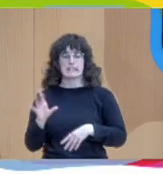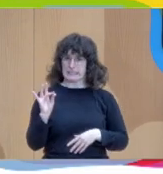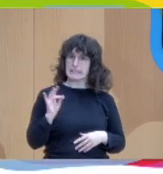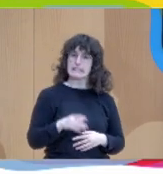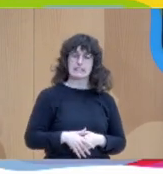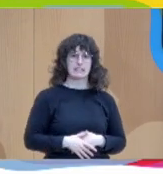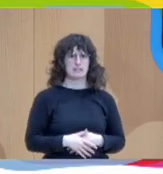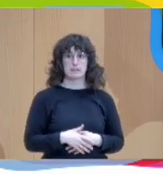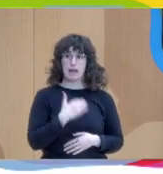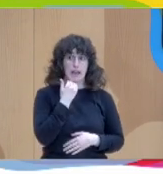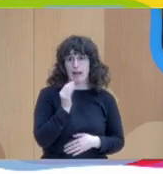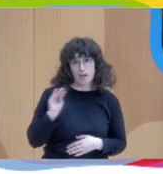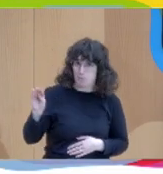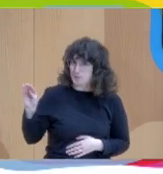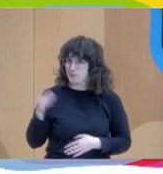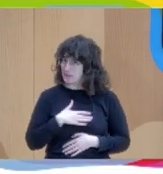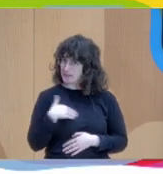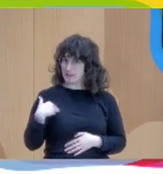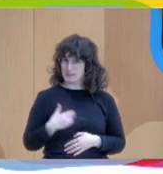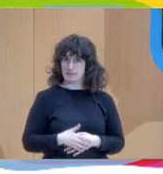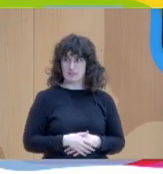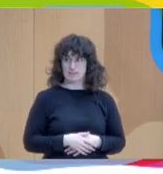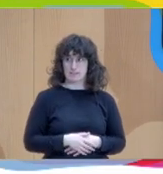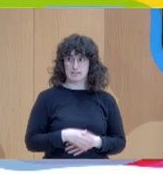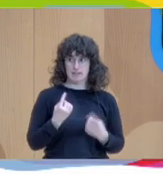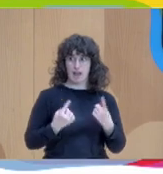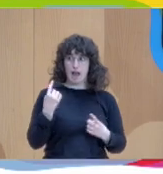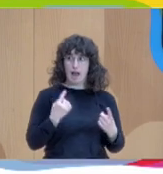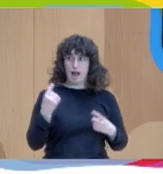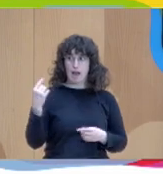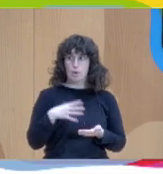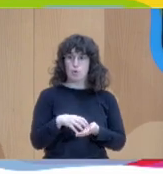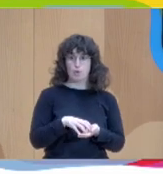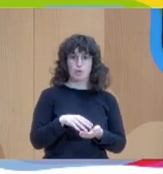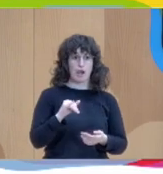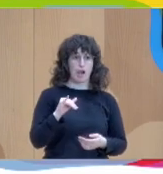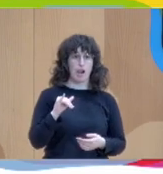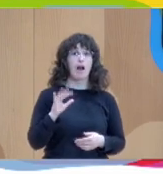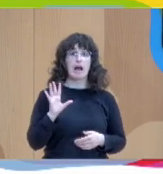¿queréis preguntarles algo? ¿os ha quedado alguna duda? ¡ah, sí!